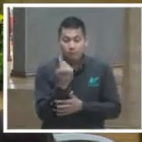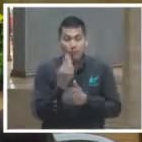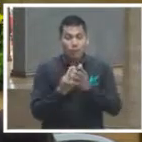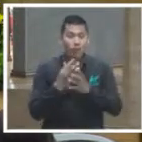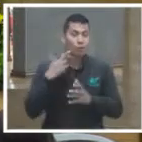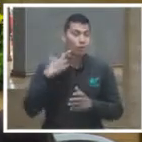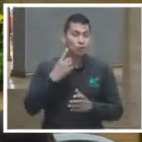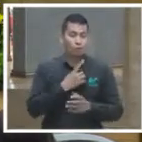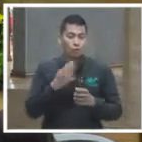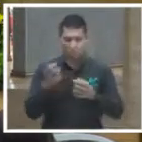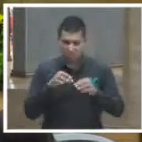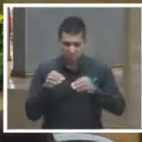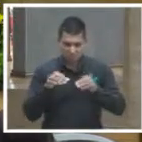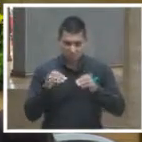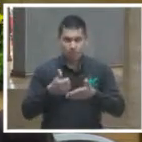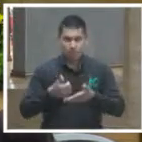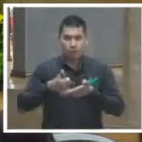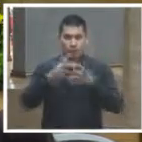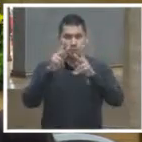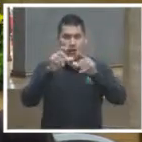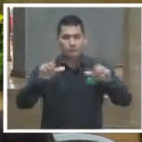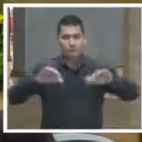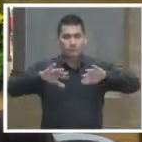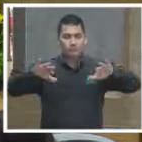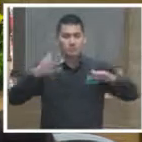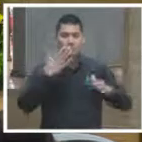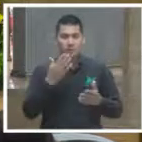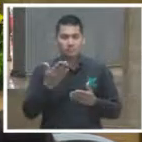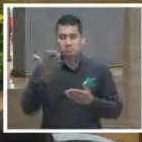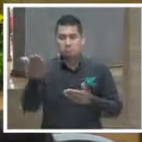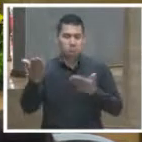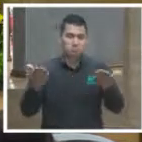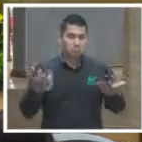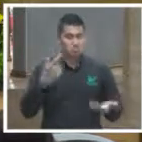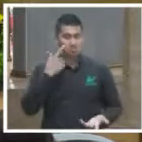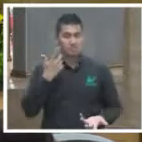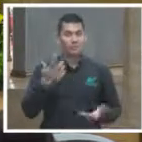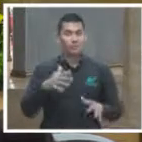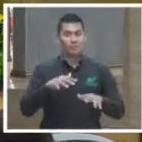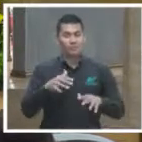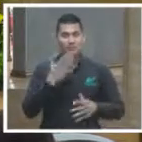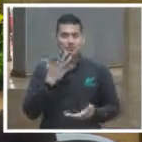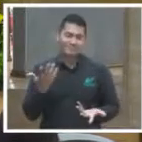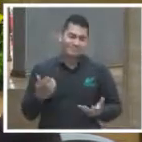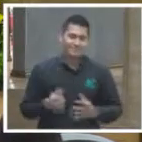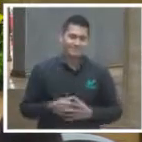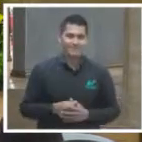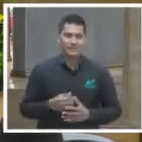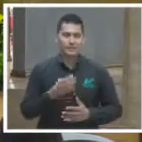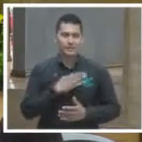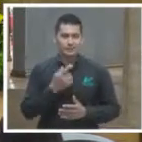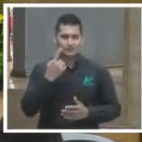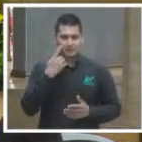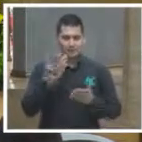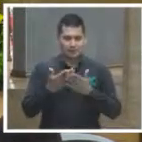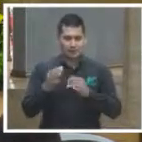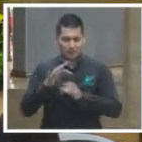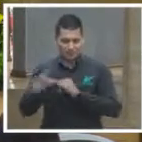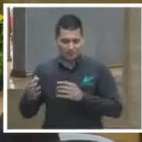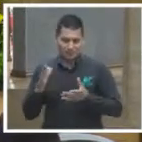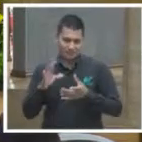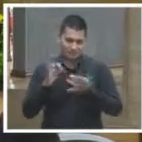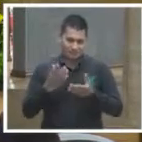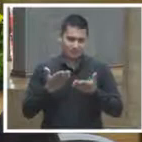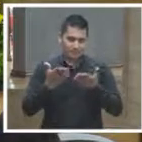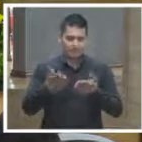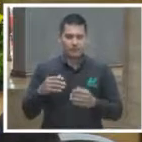en fin ya de manera de conclusión pues es evidente se ha dicho que el modelo